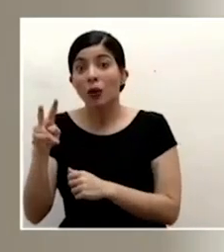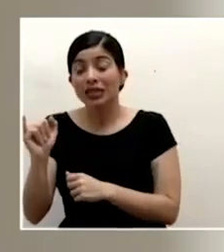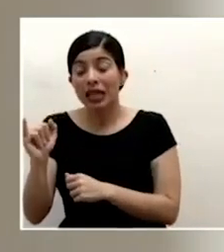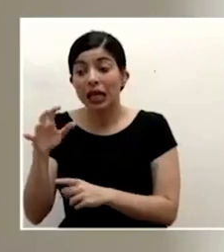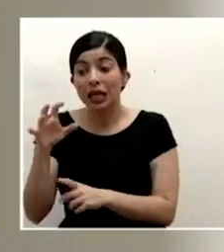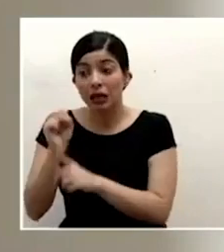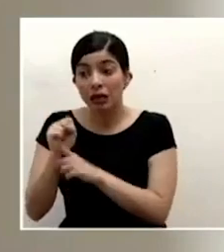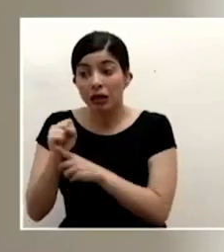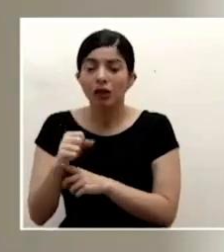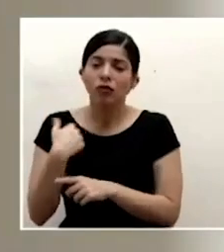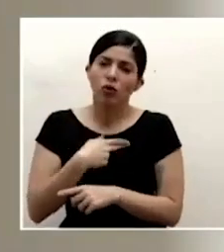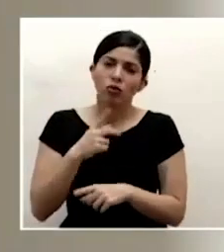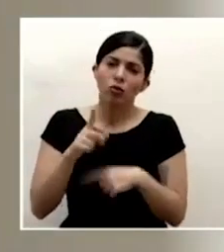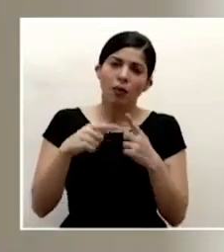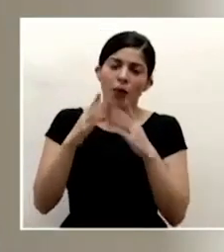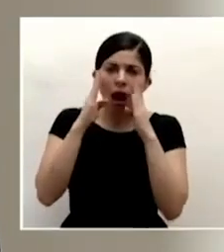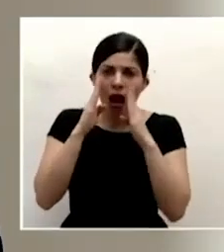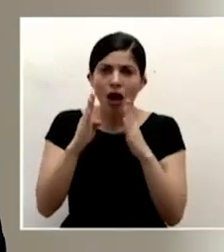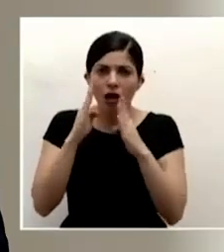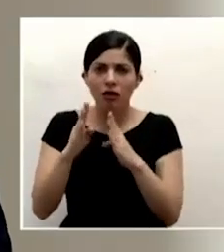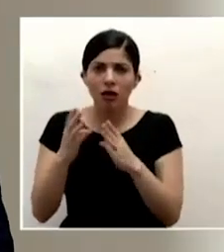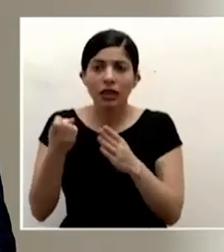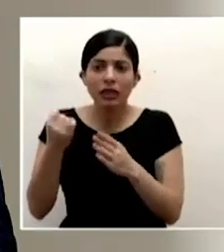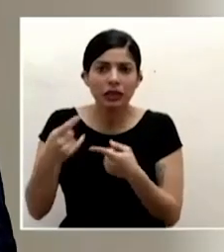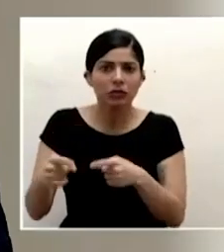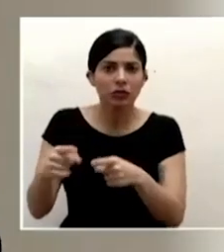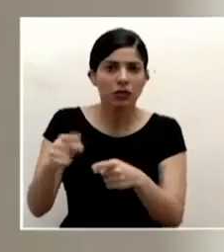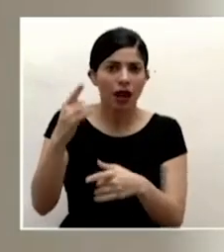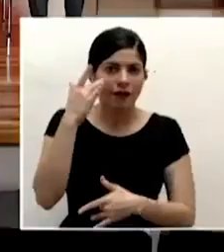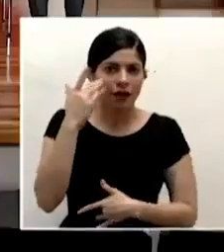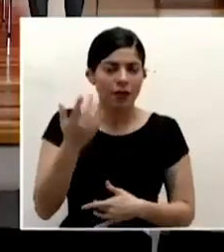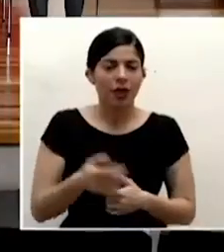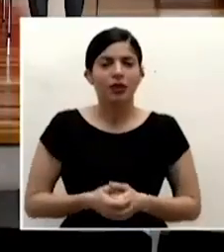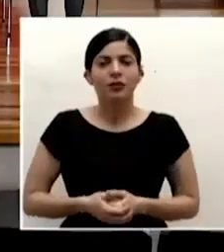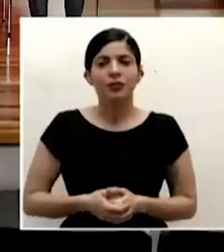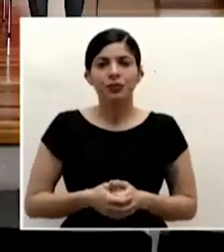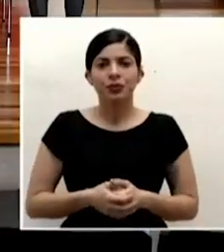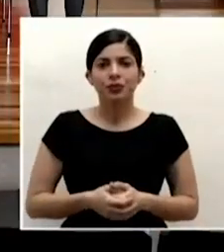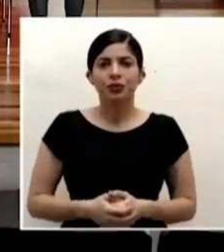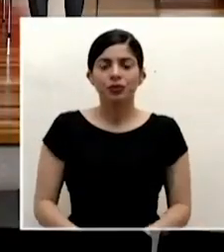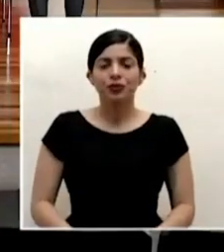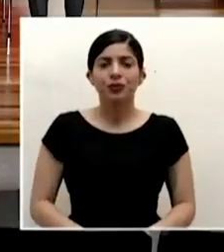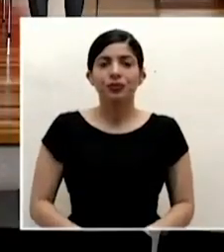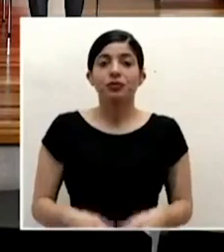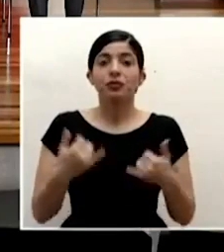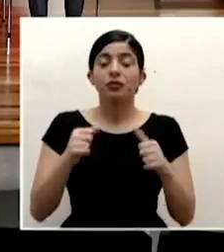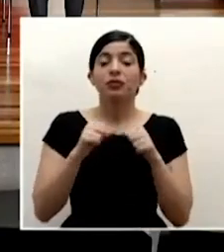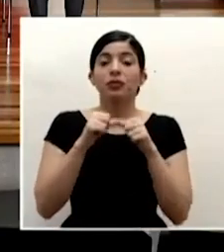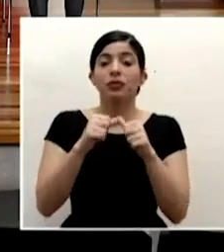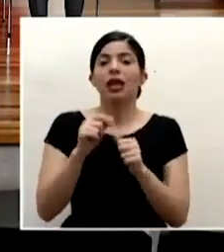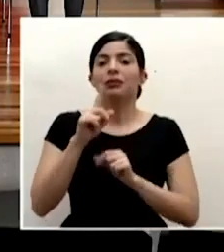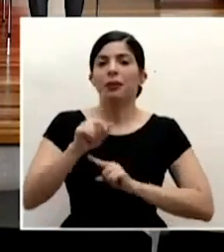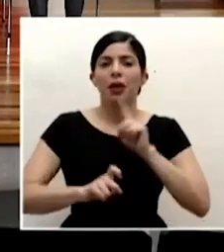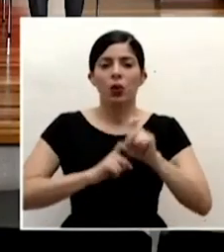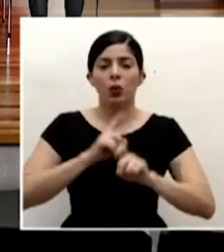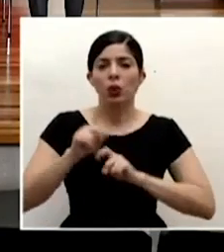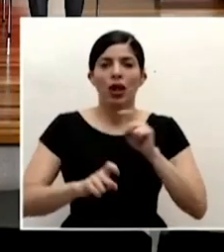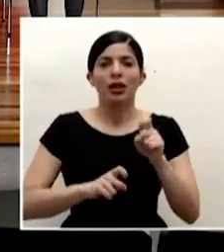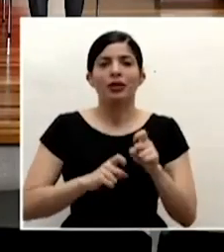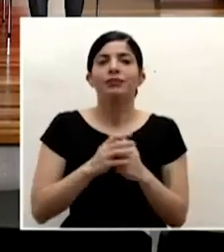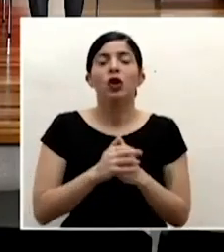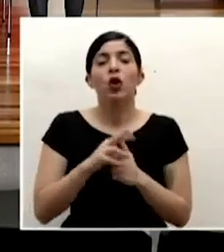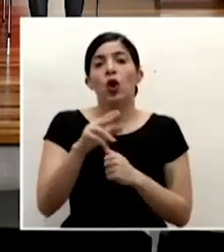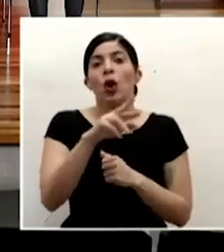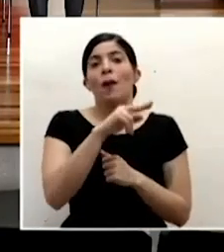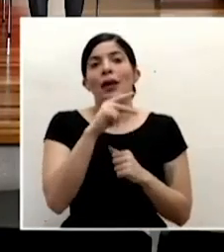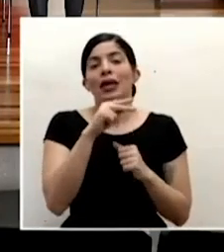ese comportamiento de la enfermedad continuamos con las consultas de los colegas que nos envían las